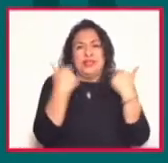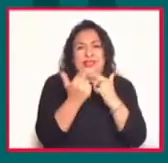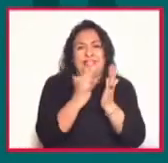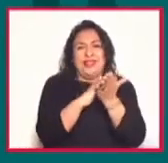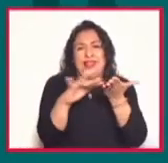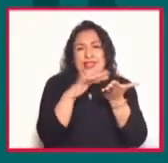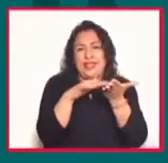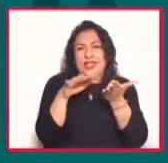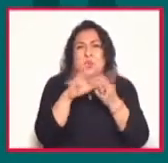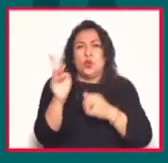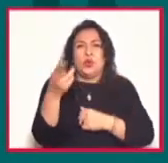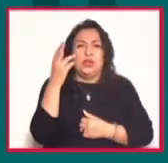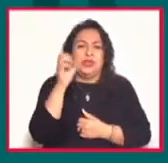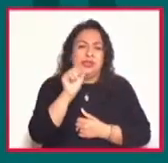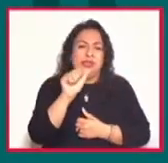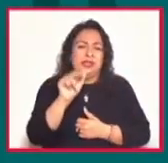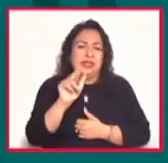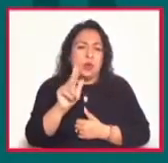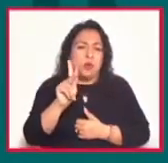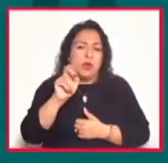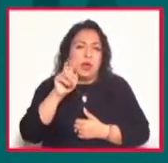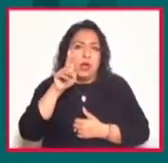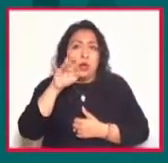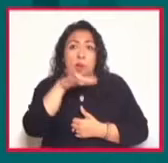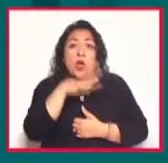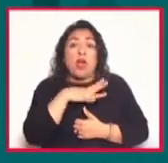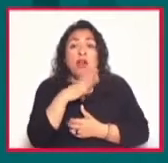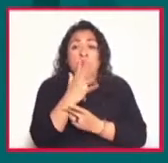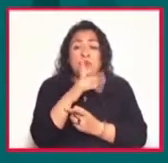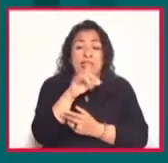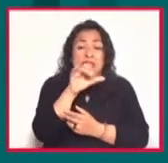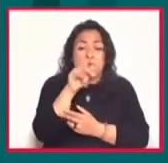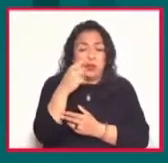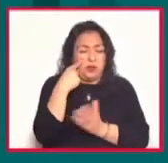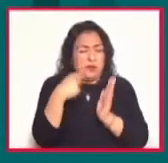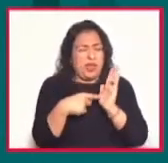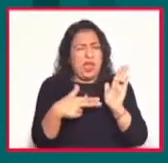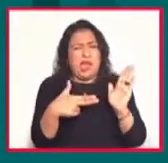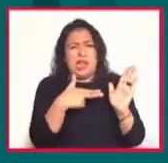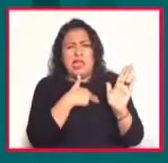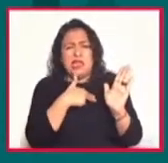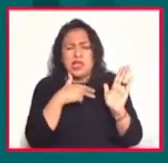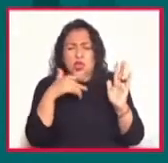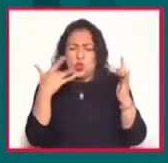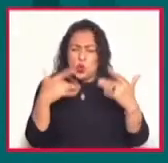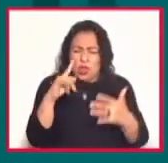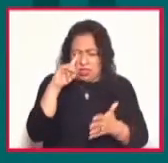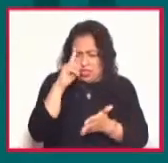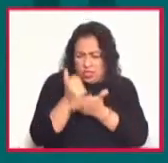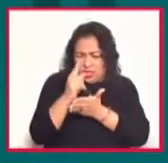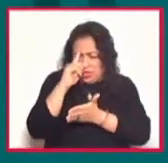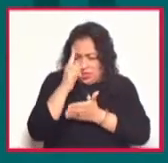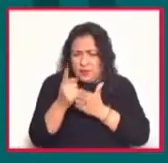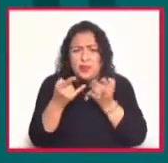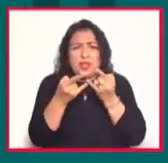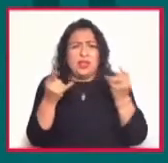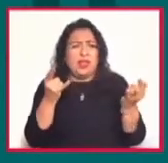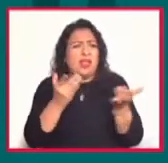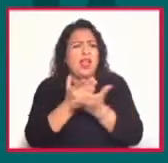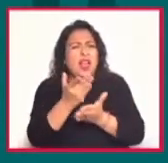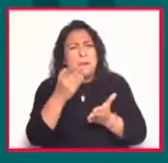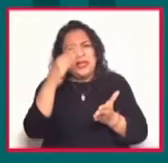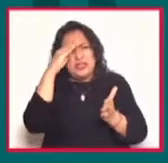Universidad de Sao Paulo asegura que Lispector muestra todas las heridas y marcas dolorosas de una historia invadida por prejuicios